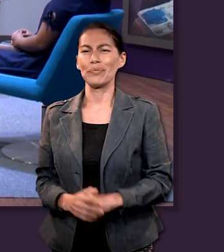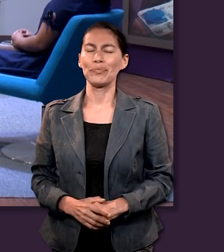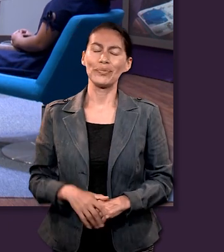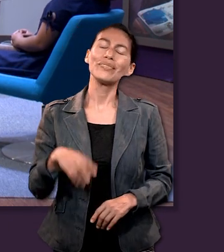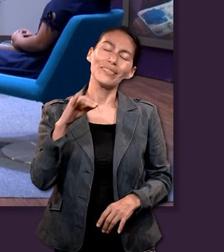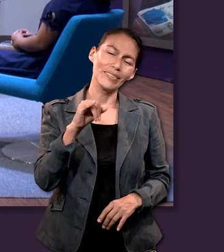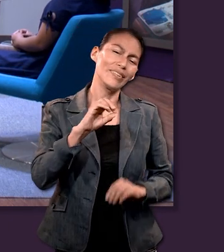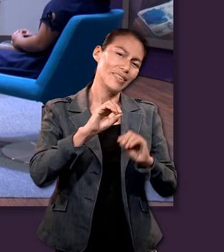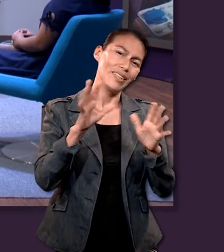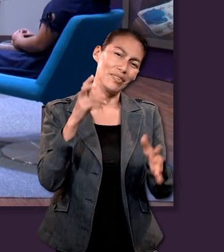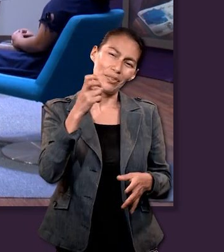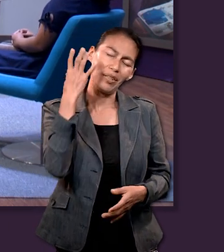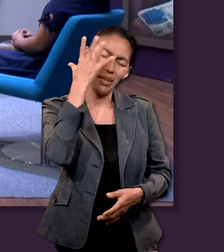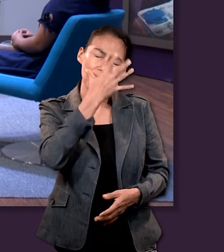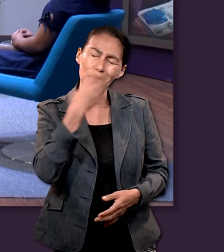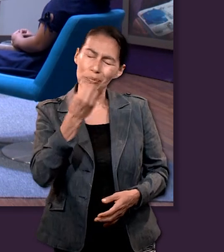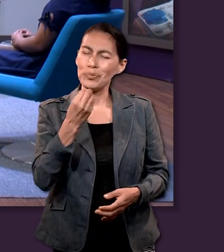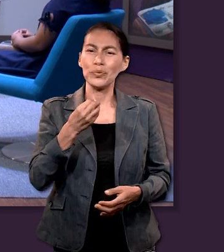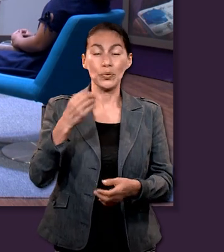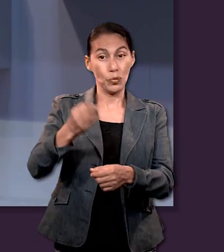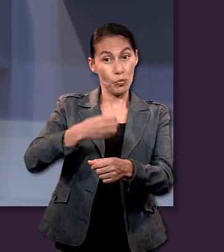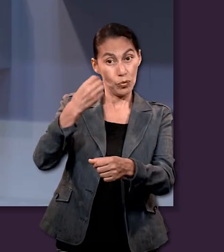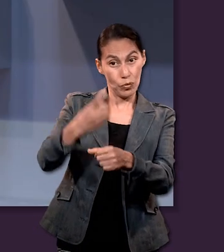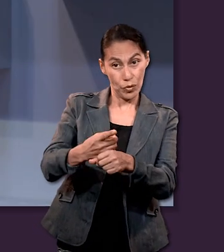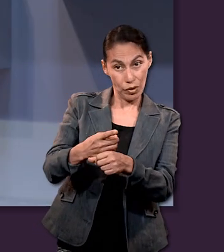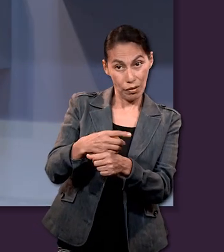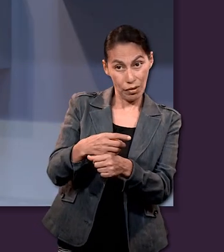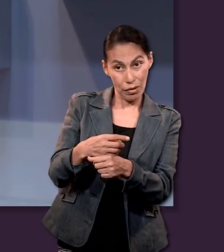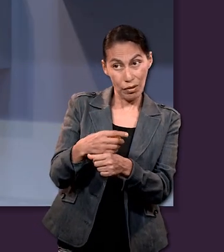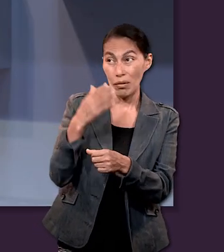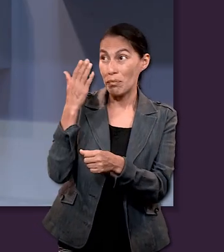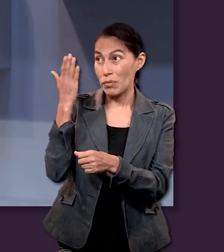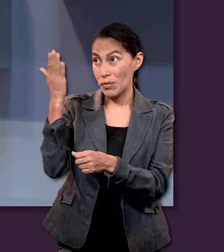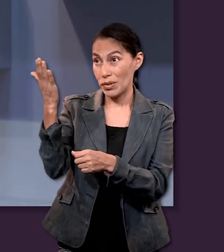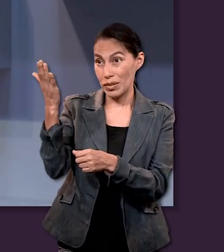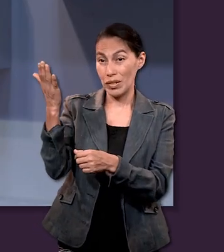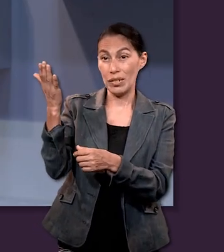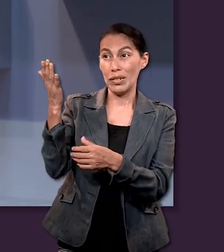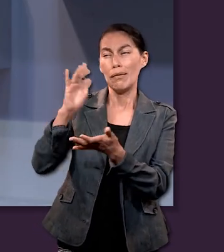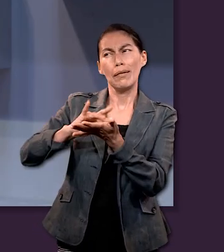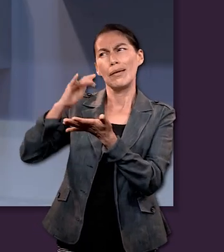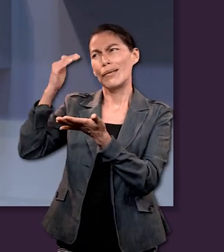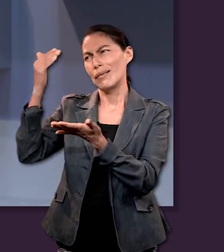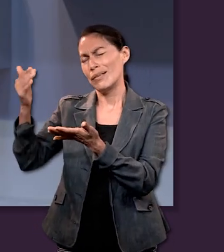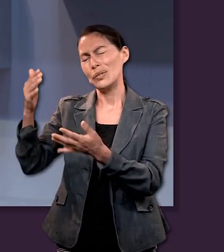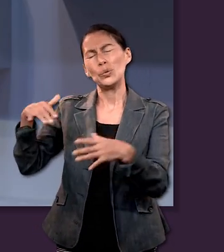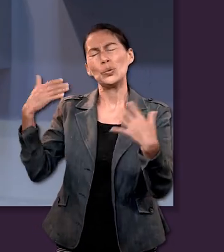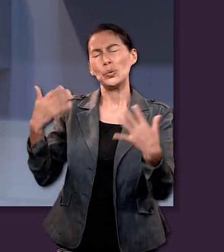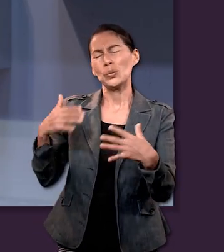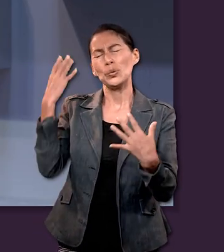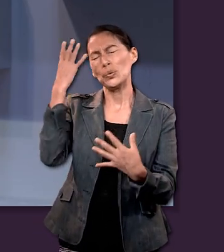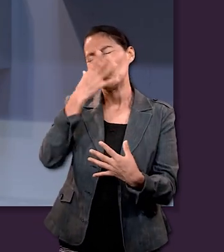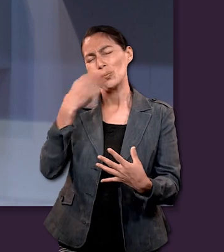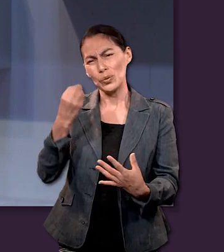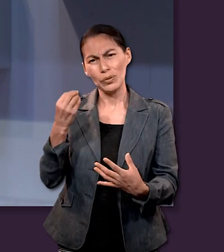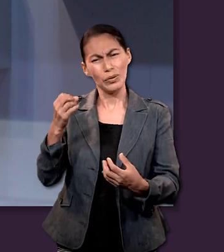estén encaminados con su favor. Así es. Claro que sí. Y qué bonito que tengamos esa esa oportunidad de